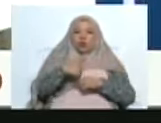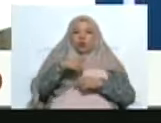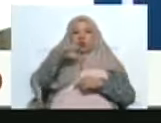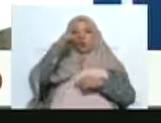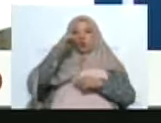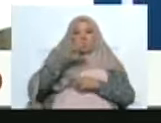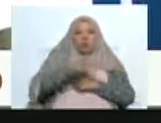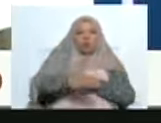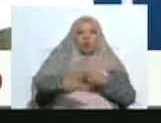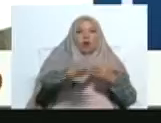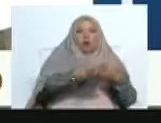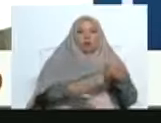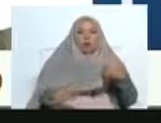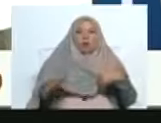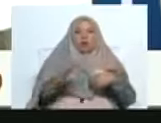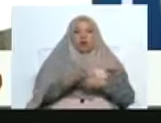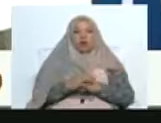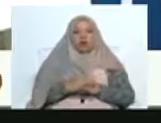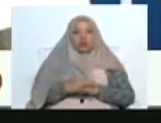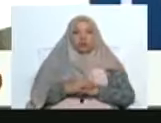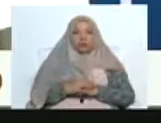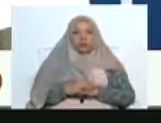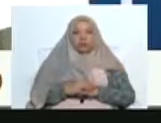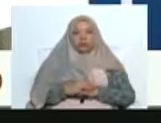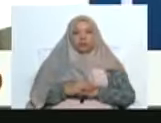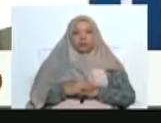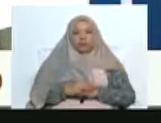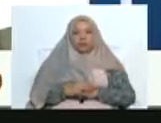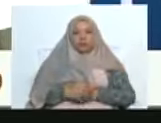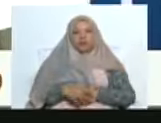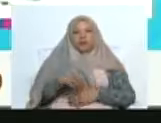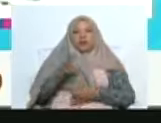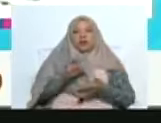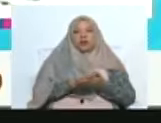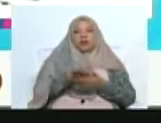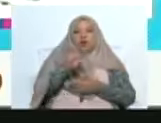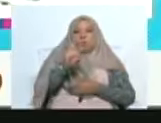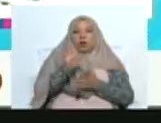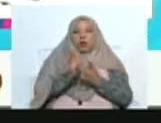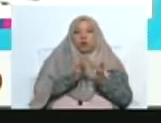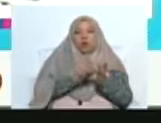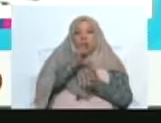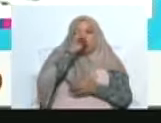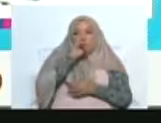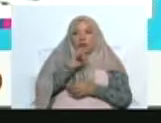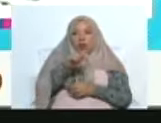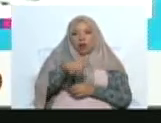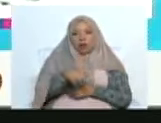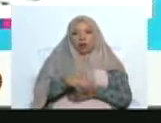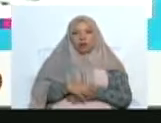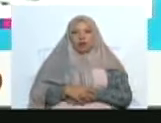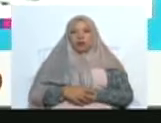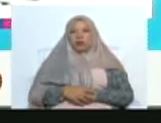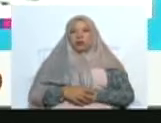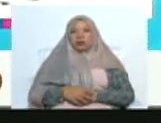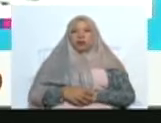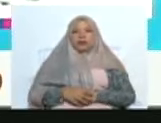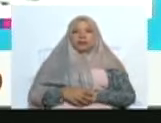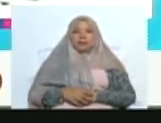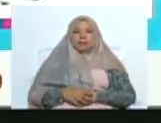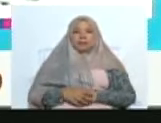decreto oficial a partir de este año. Conózcase,